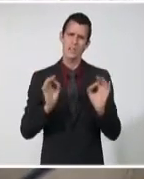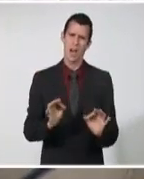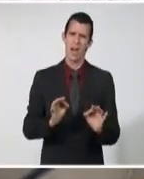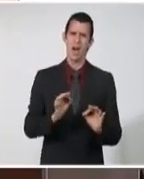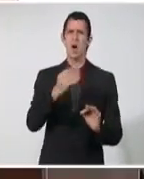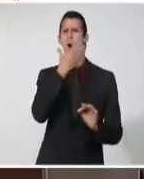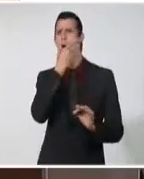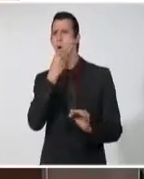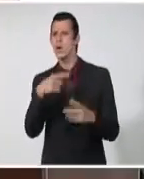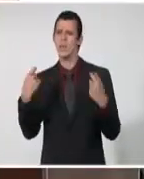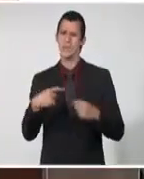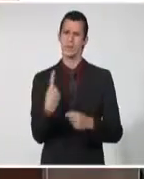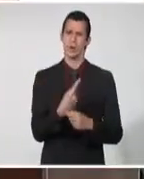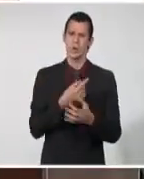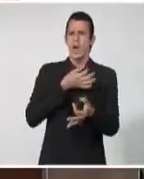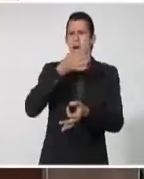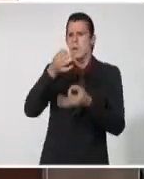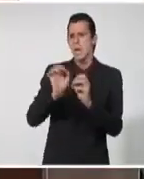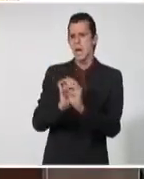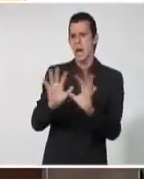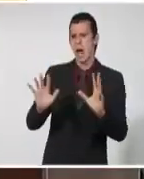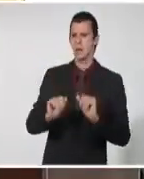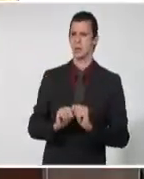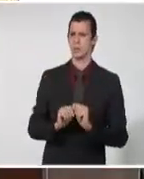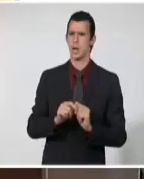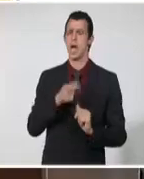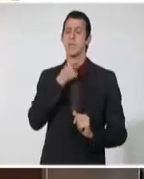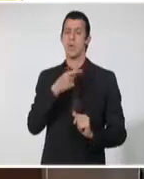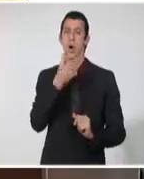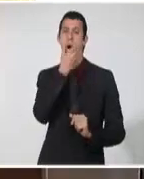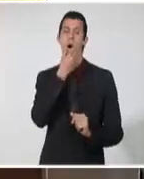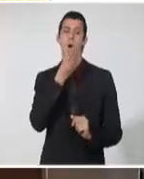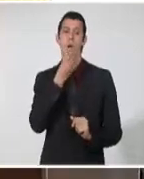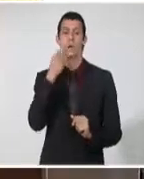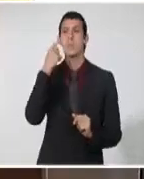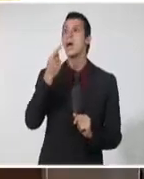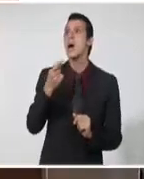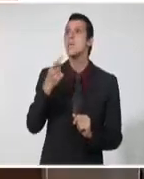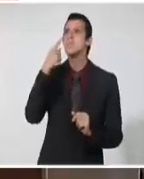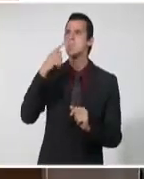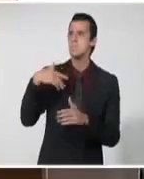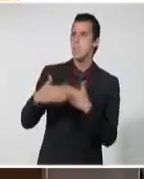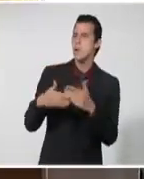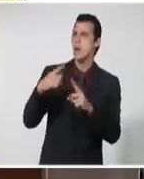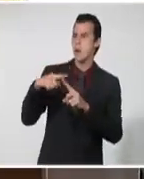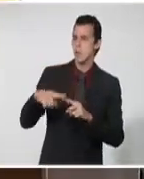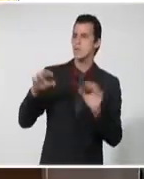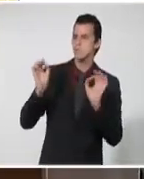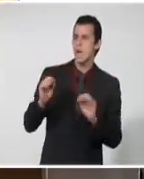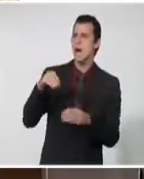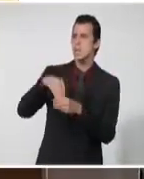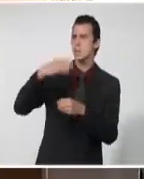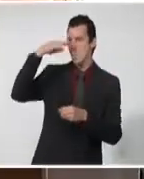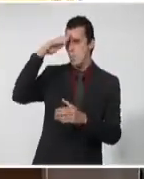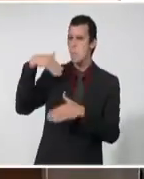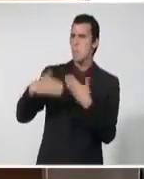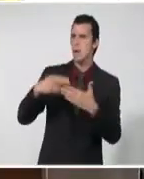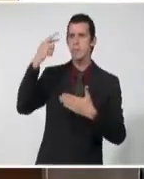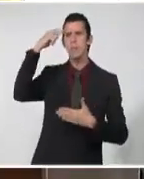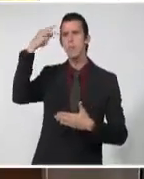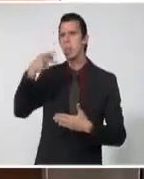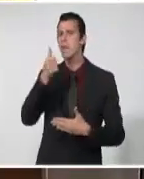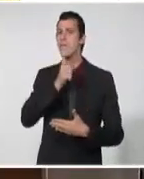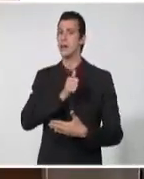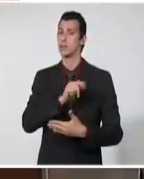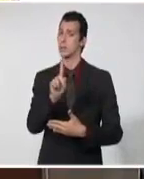jóvenes los argumentos necesarios para su defensa. Los originales, los elpidios valdeos originales están aquí. Yo ayer